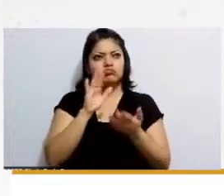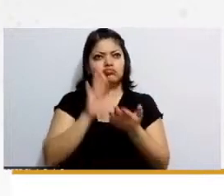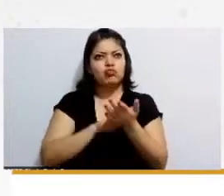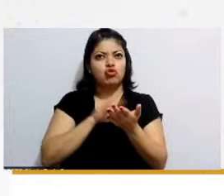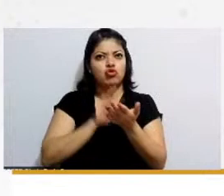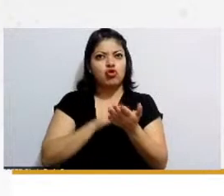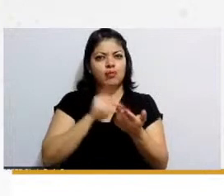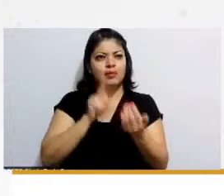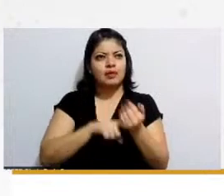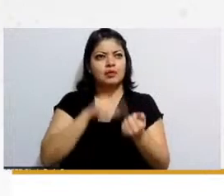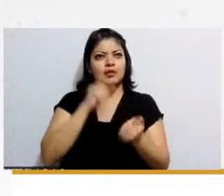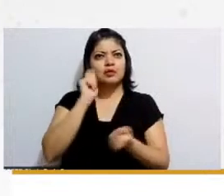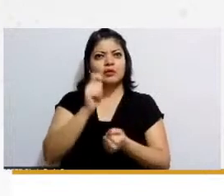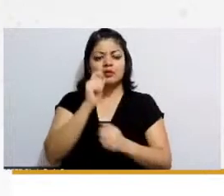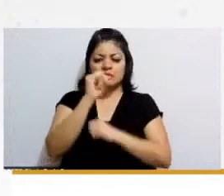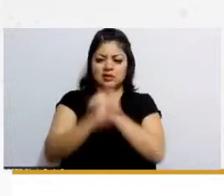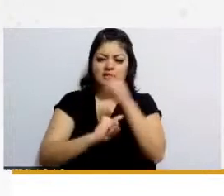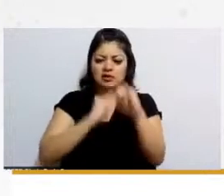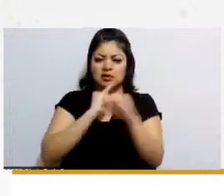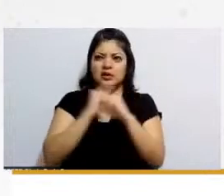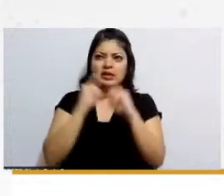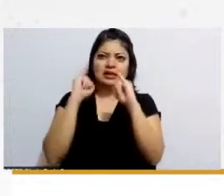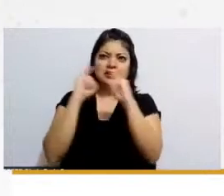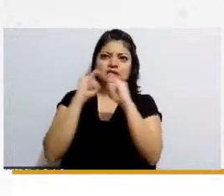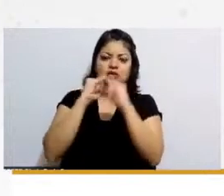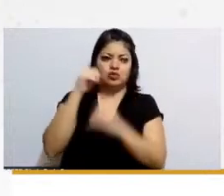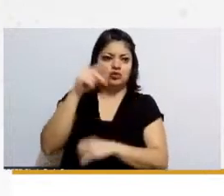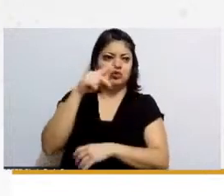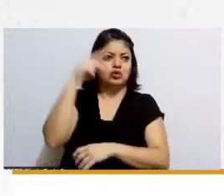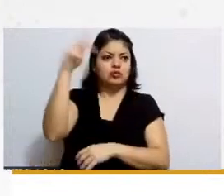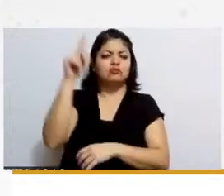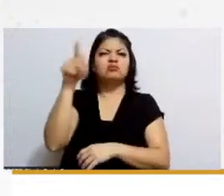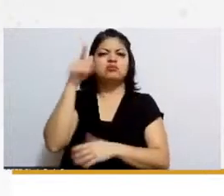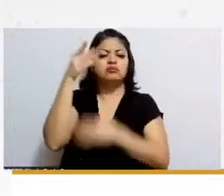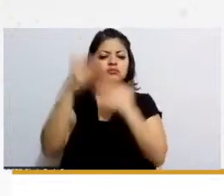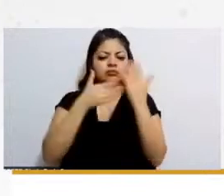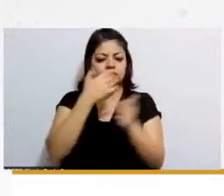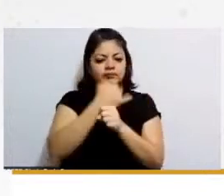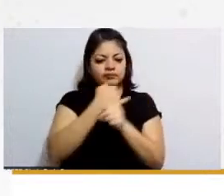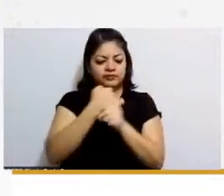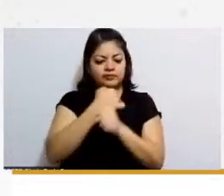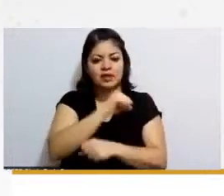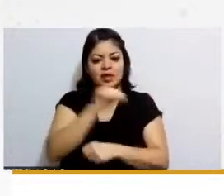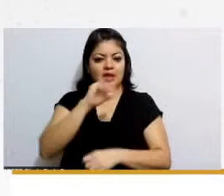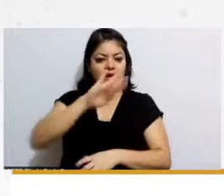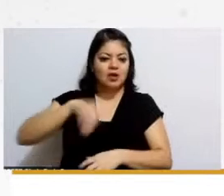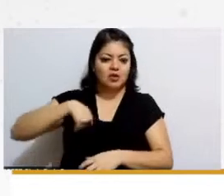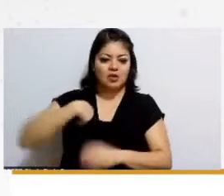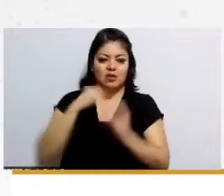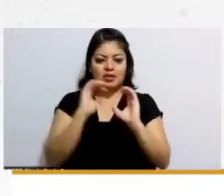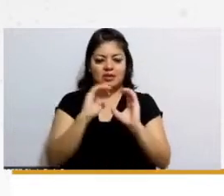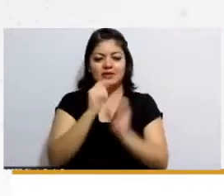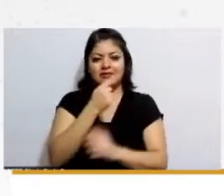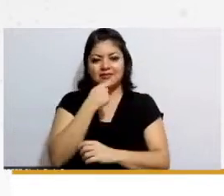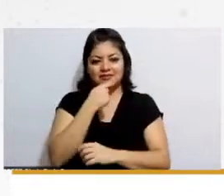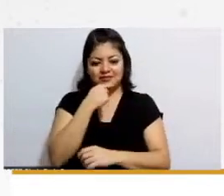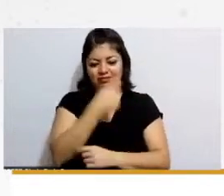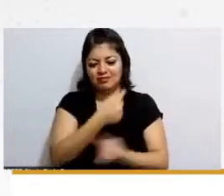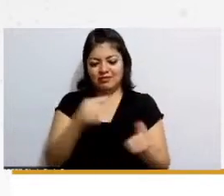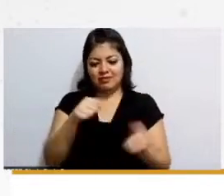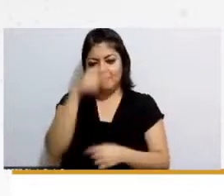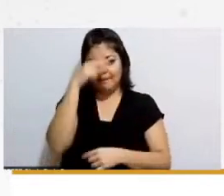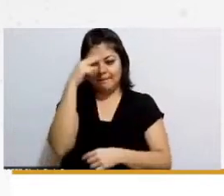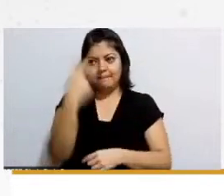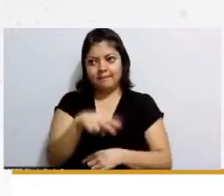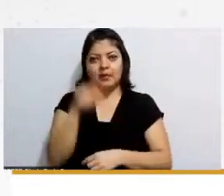instancia internacional de una institución internacional que estudia la situación de guarderías en México y una de las cosas que reconocen hay